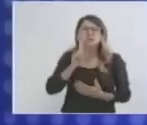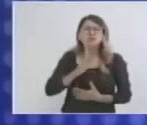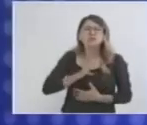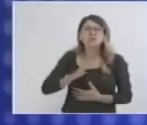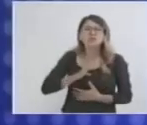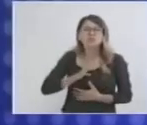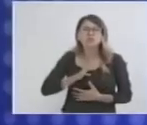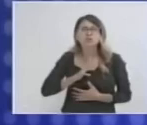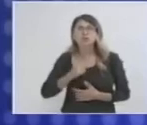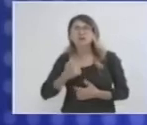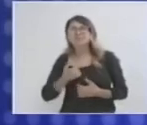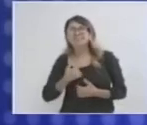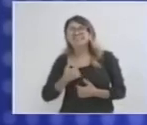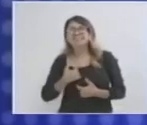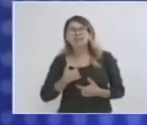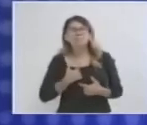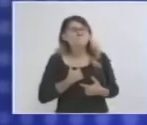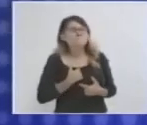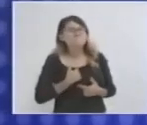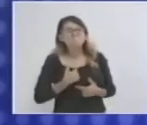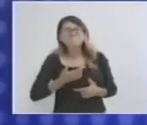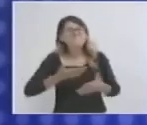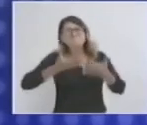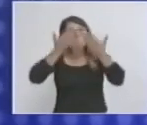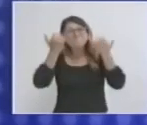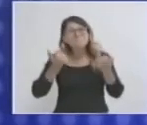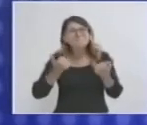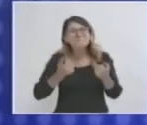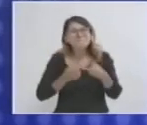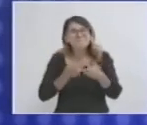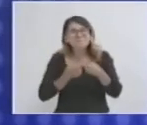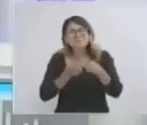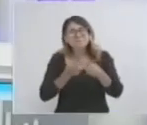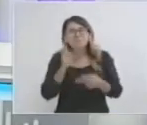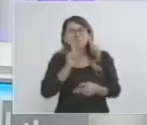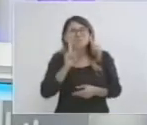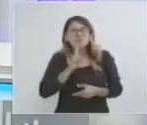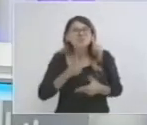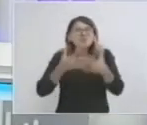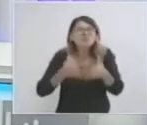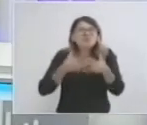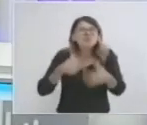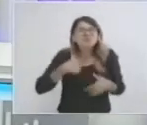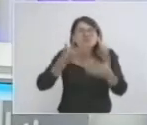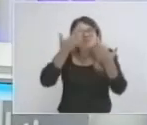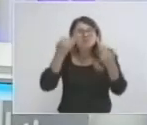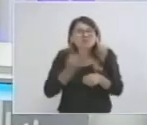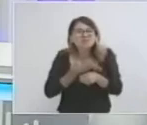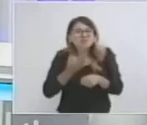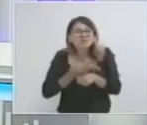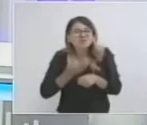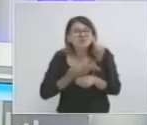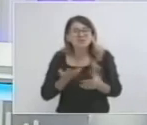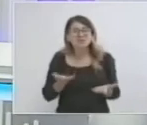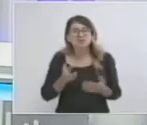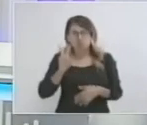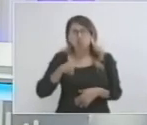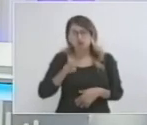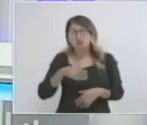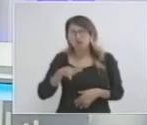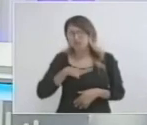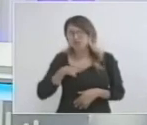dato preciso, ahorita no te quisiera echar alguna mentira. Tenemos un grupo de mujeres empresarias muy intenso y también muy motivado en seguir